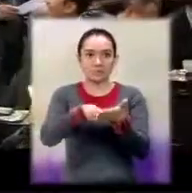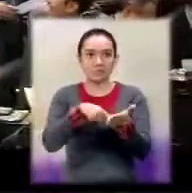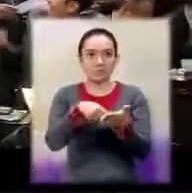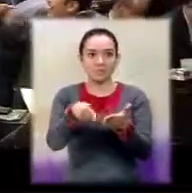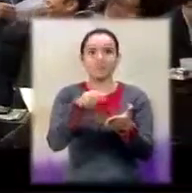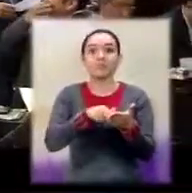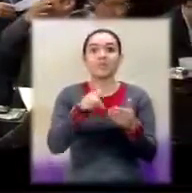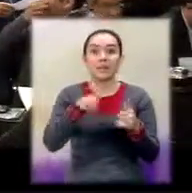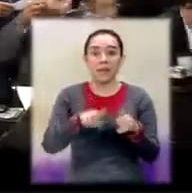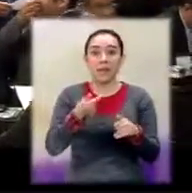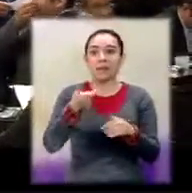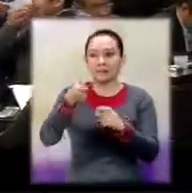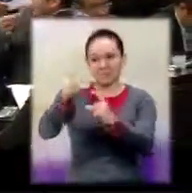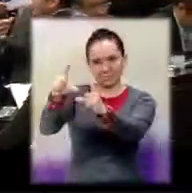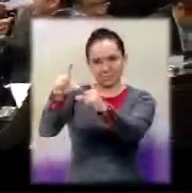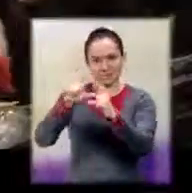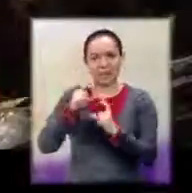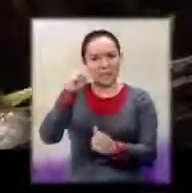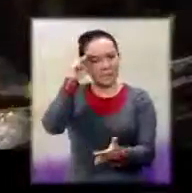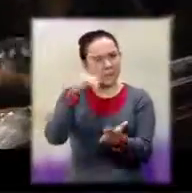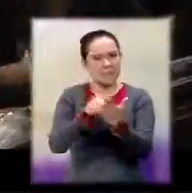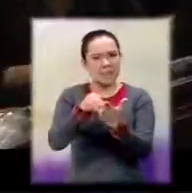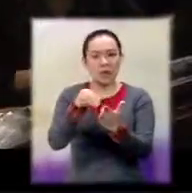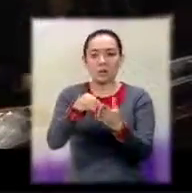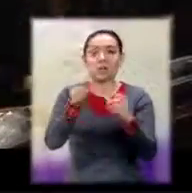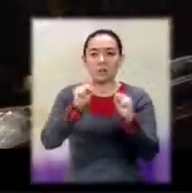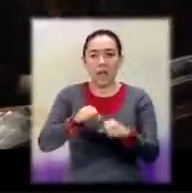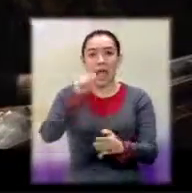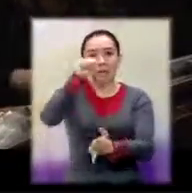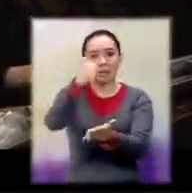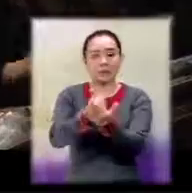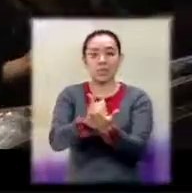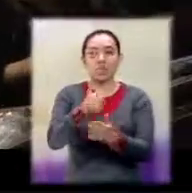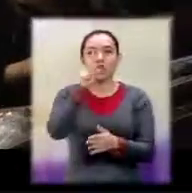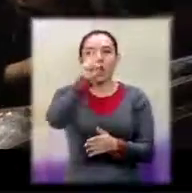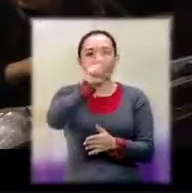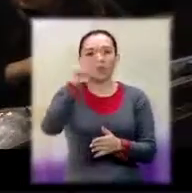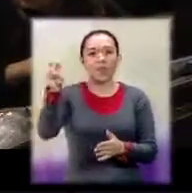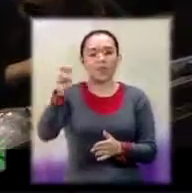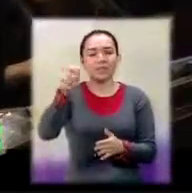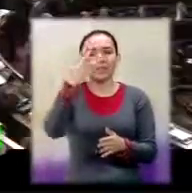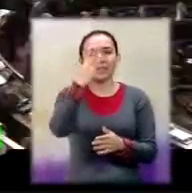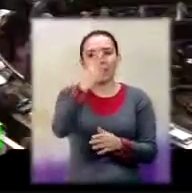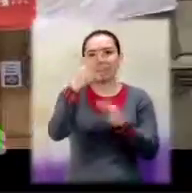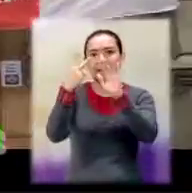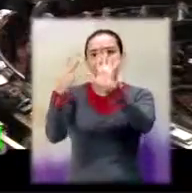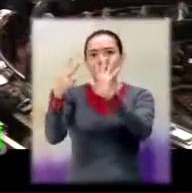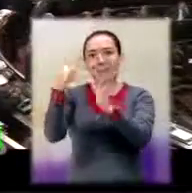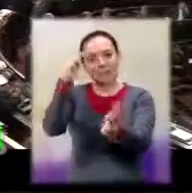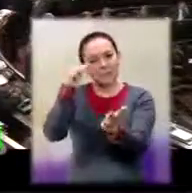Y aprobaron el préstamo millonario. ¿Qué, qué? 237 millones de dólares.